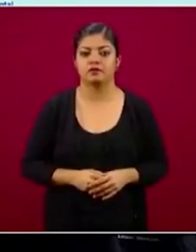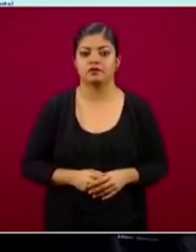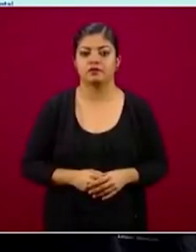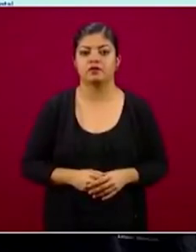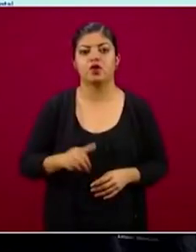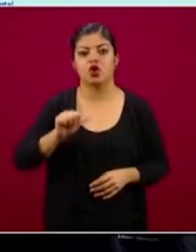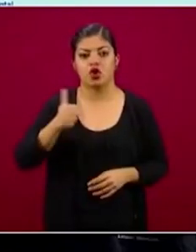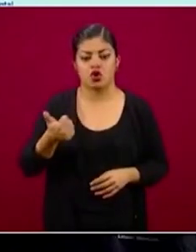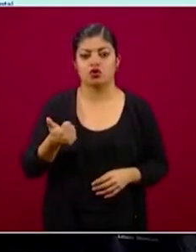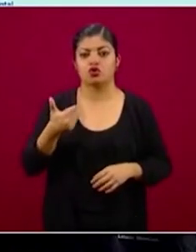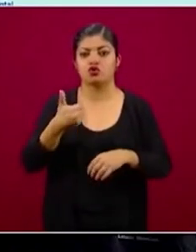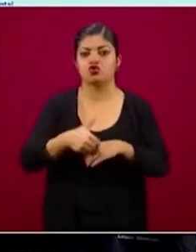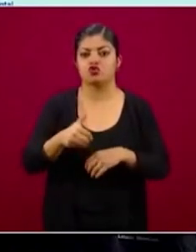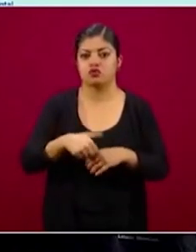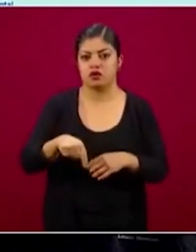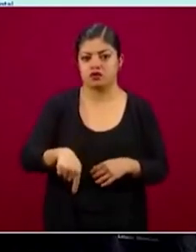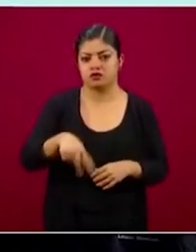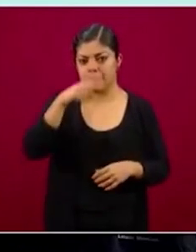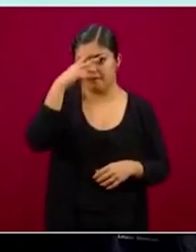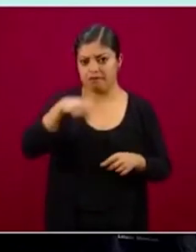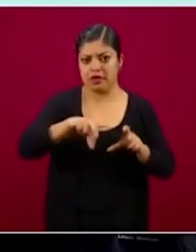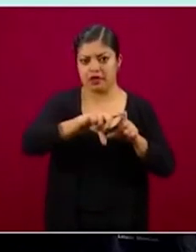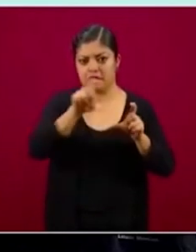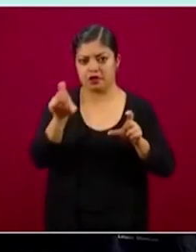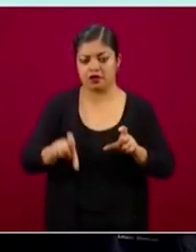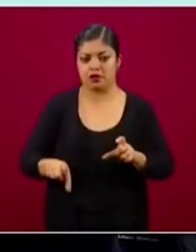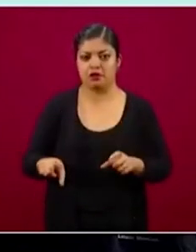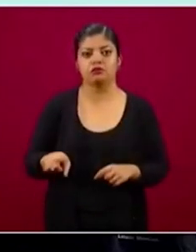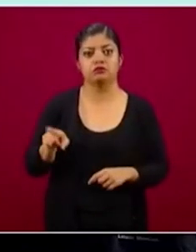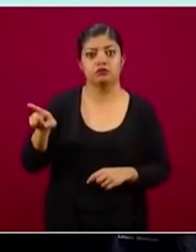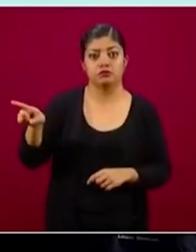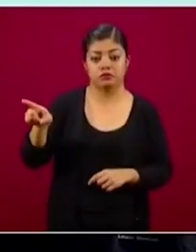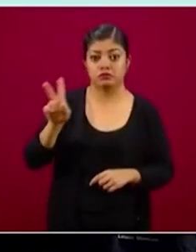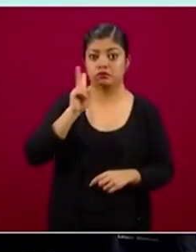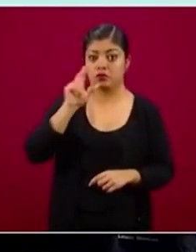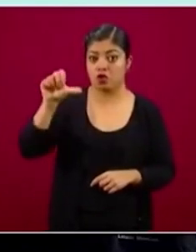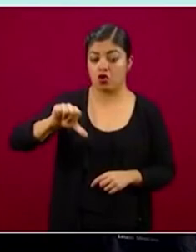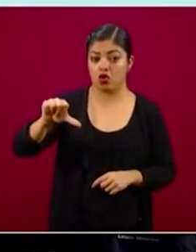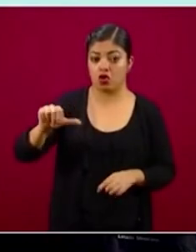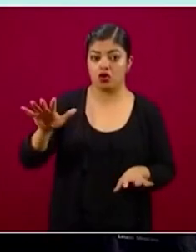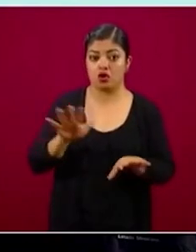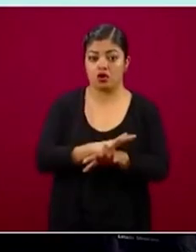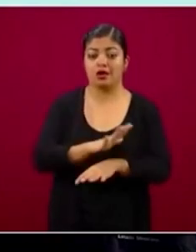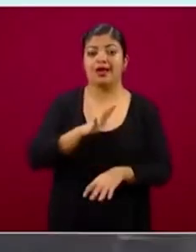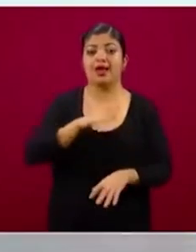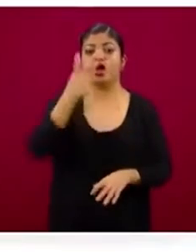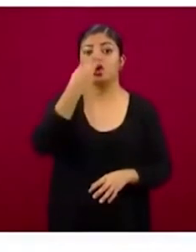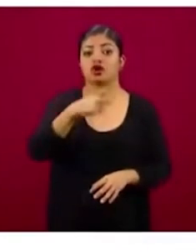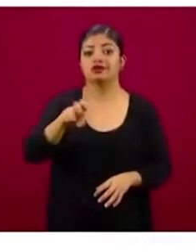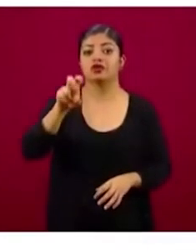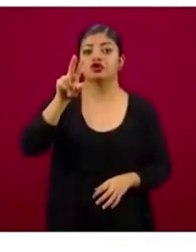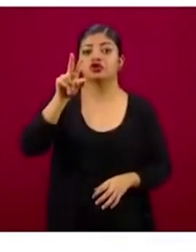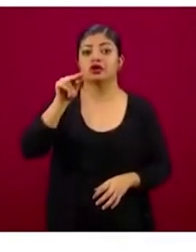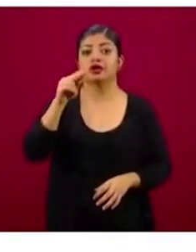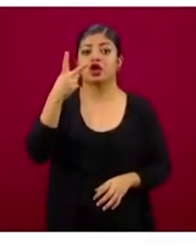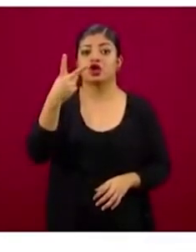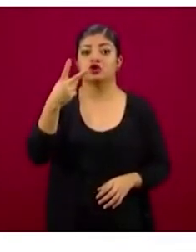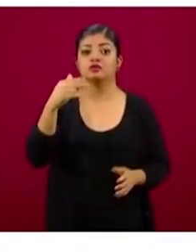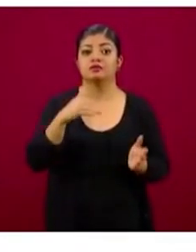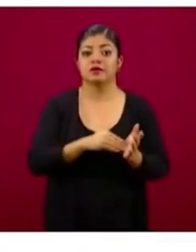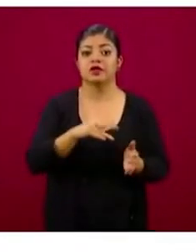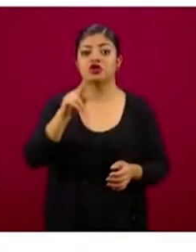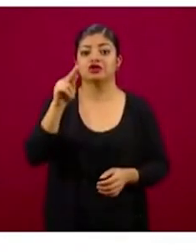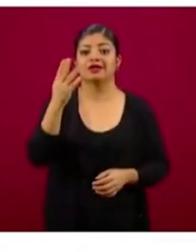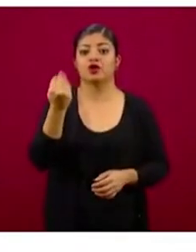Pasamos ahora a los números nacionales. En la siguiente diapositiva, el día de hoy actualizamos 282 mil 89